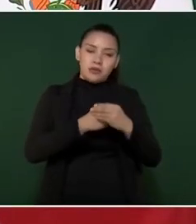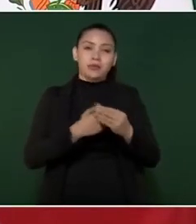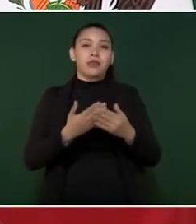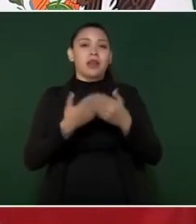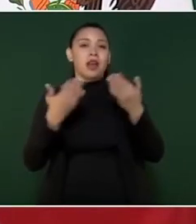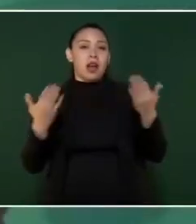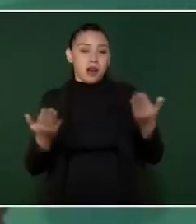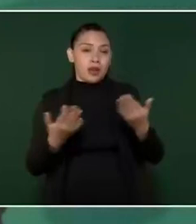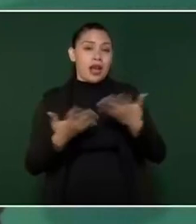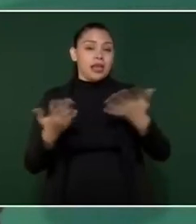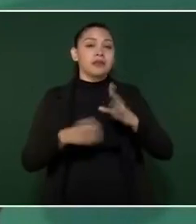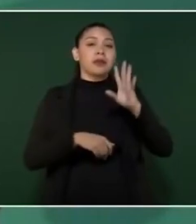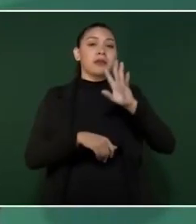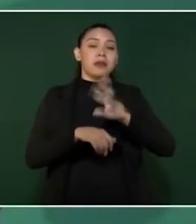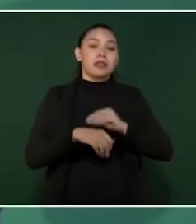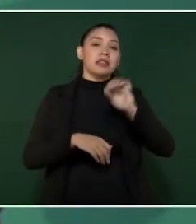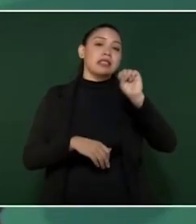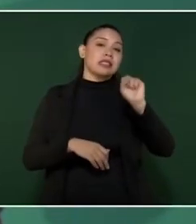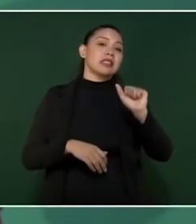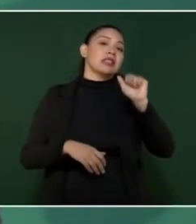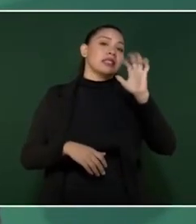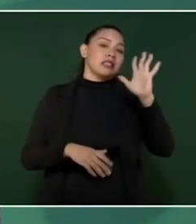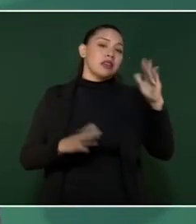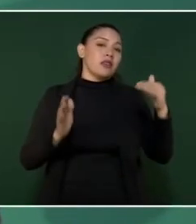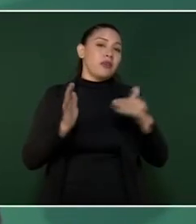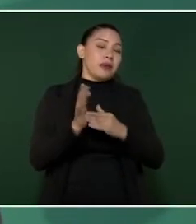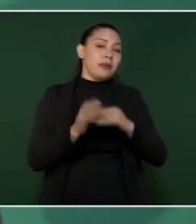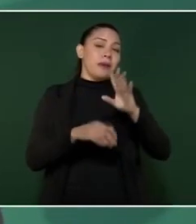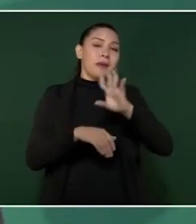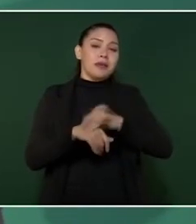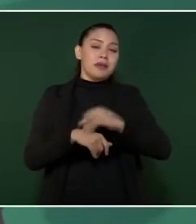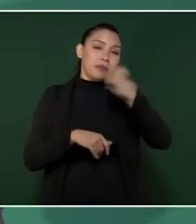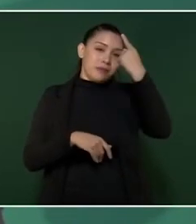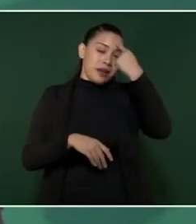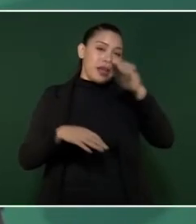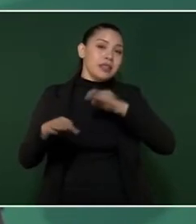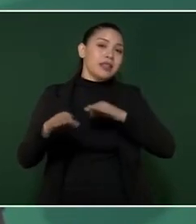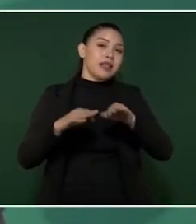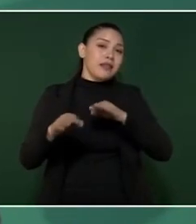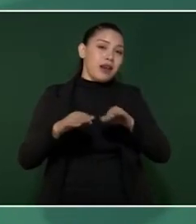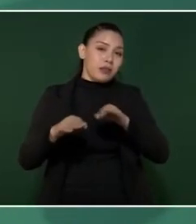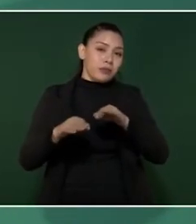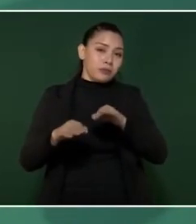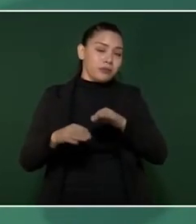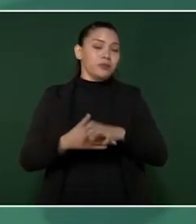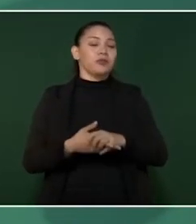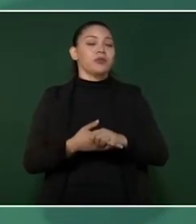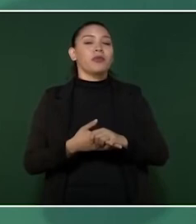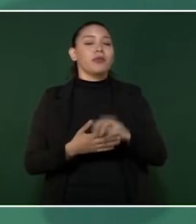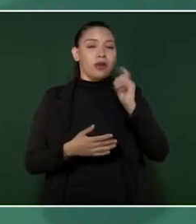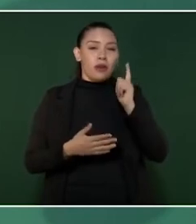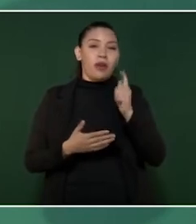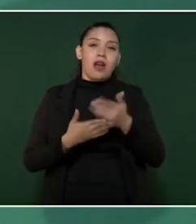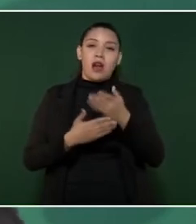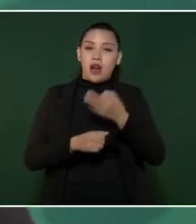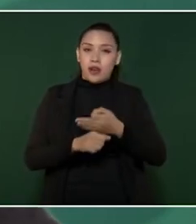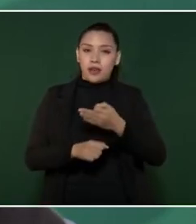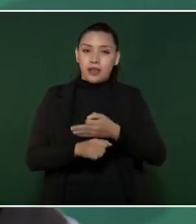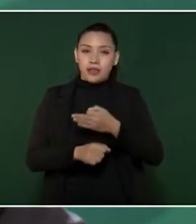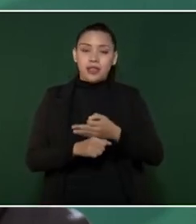trabajo adicionales. Entonces, en esto es lo que estamos viviendo ahorita.